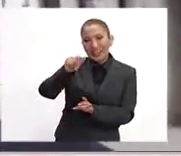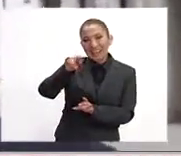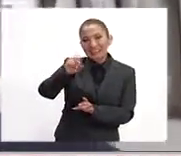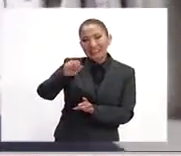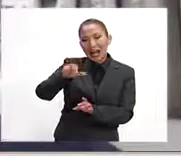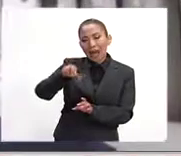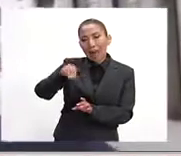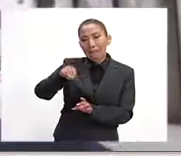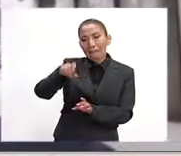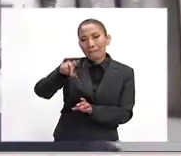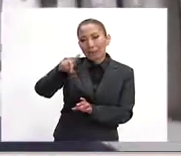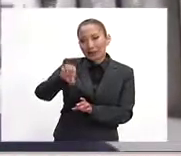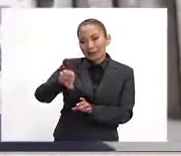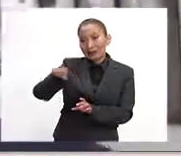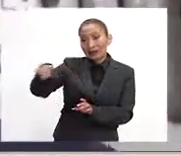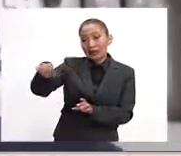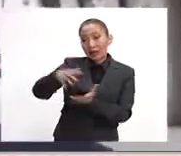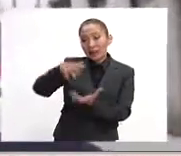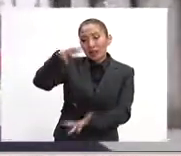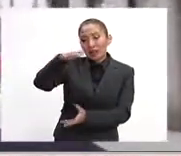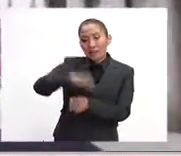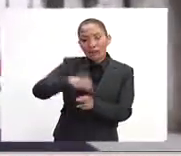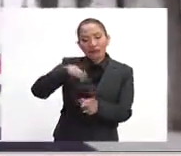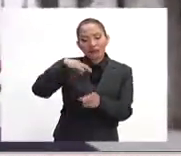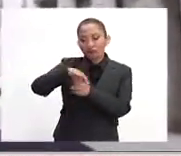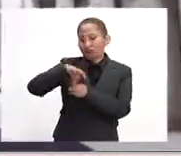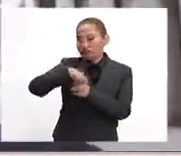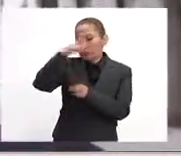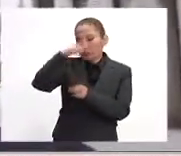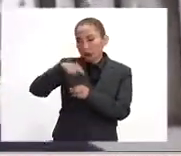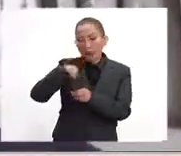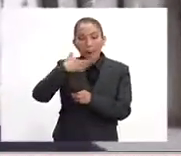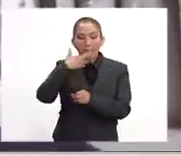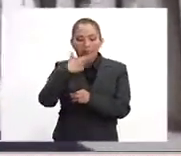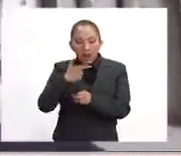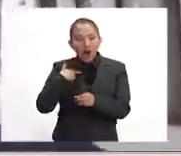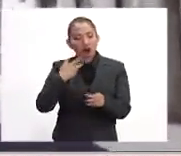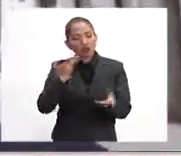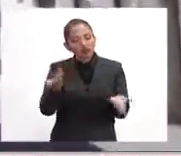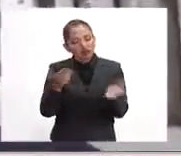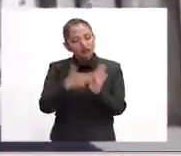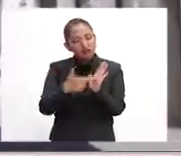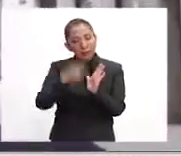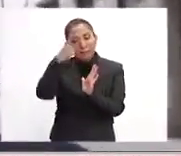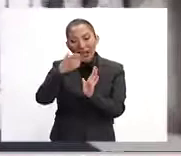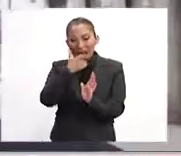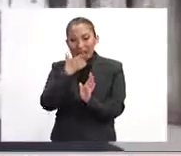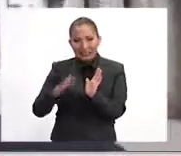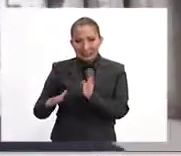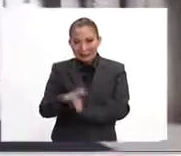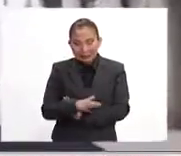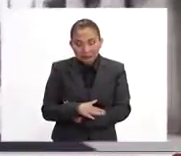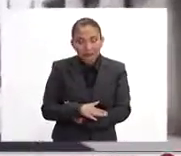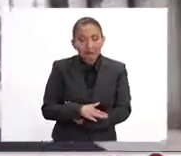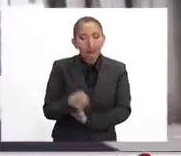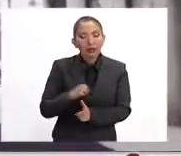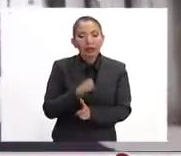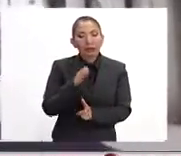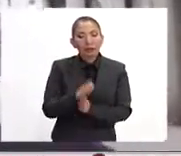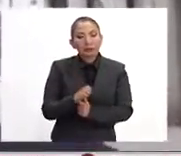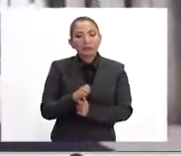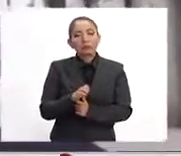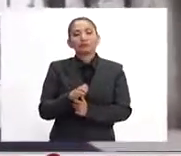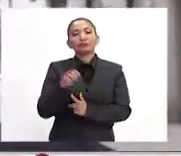tenga una mayoría más amplia para lograr una negociación en mejores condiciones para el Reino Unido. De tal manera que